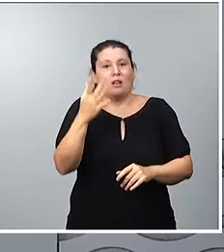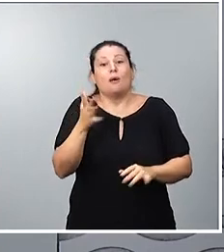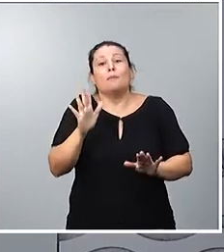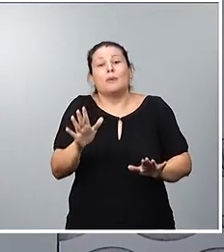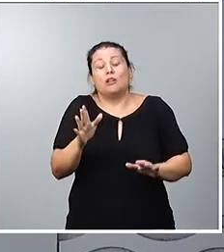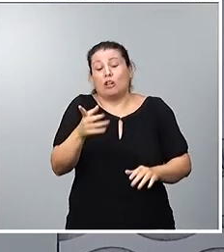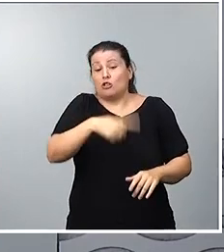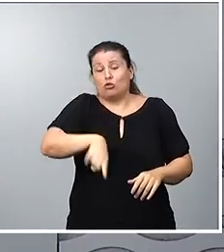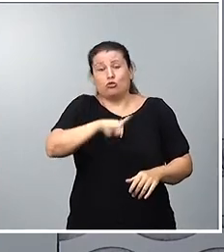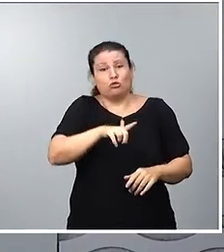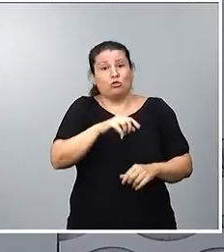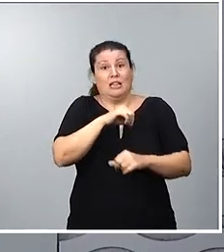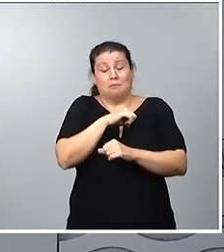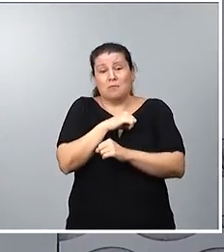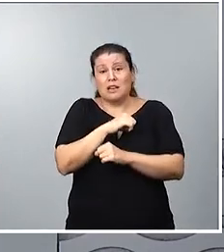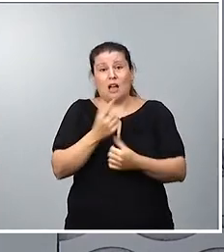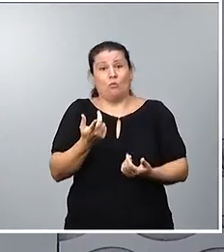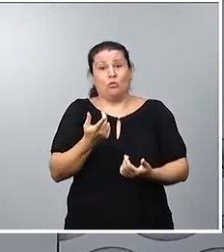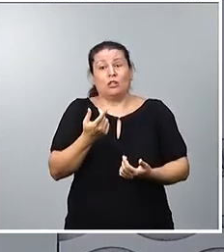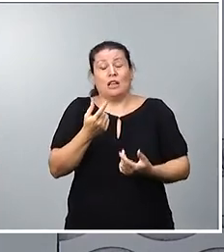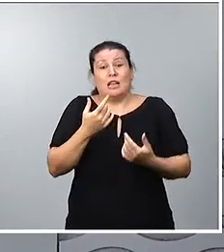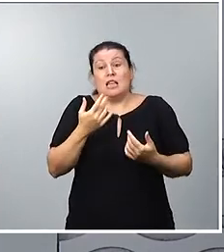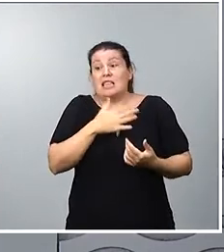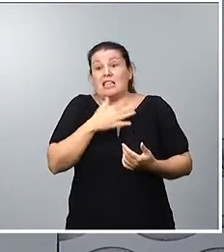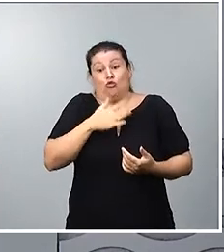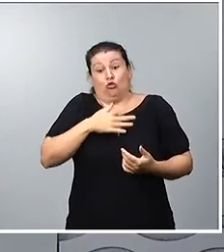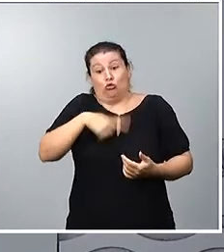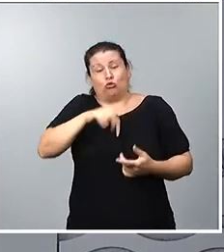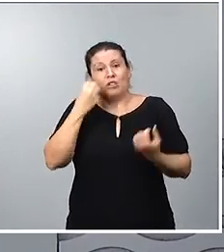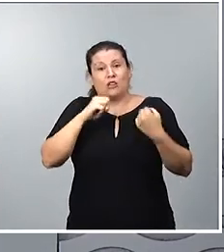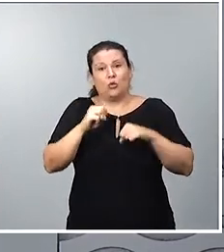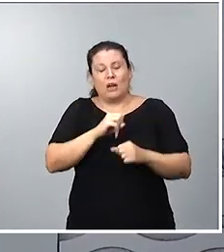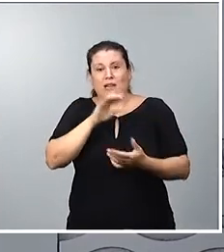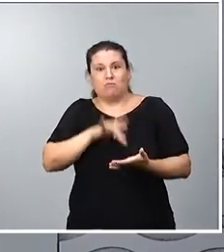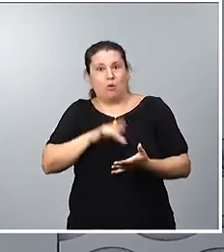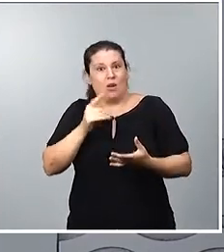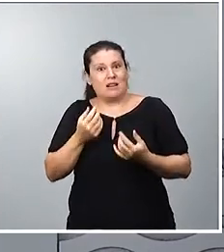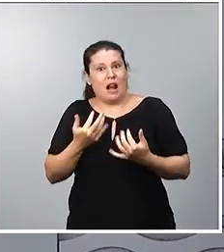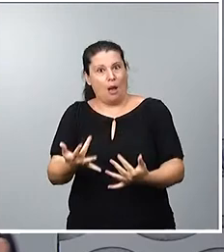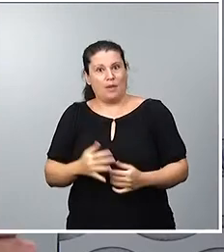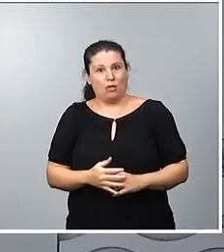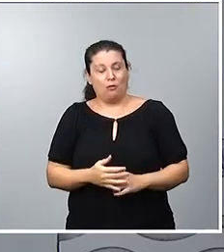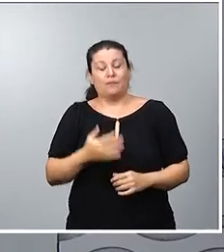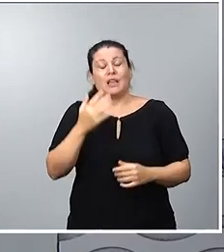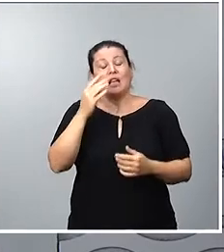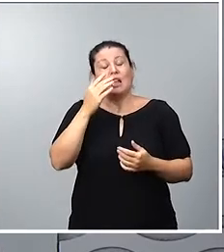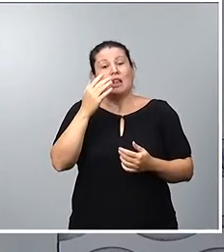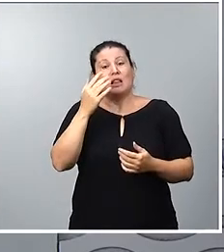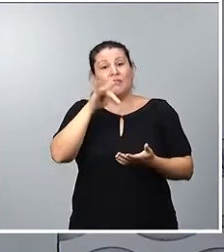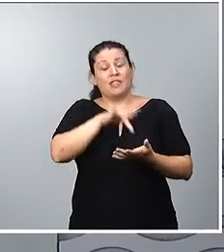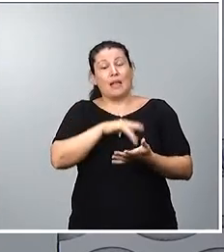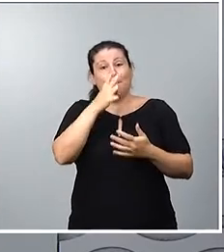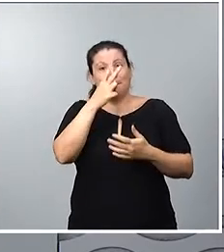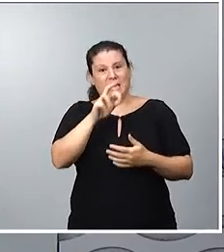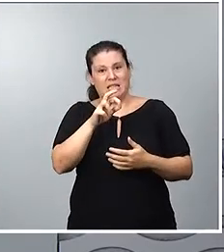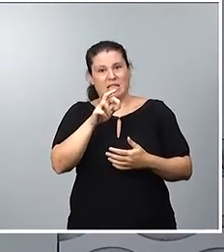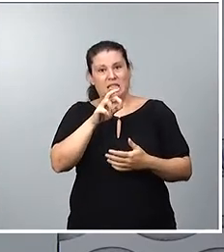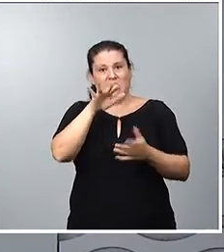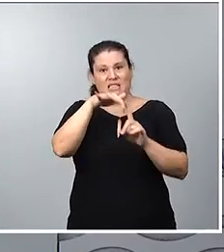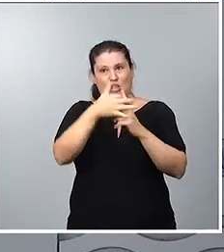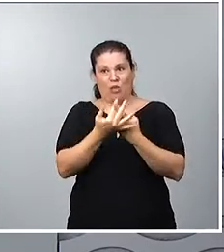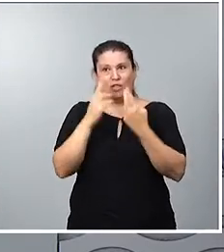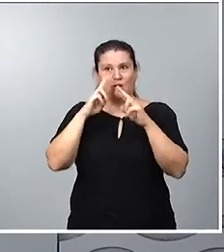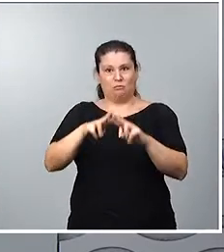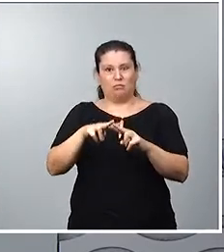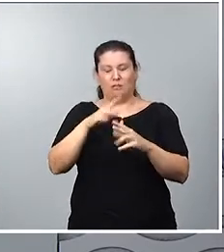de que hemos sido muy rápidos. Esto pasa el domingo, día 20. El lunes 21, el gobierno califica